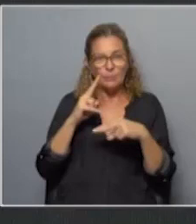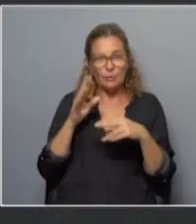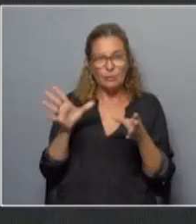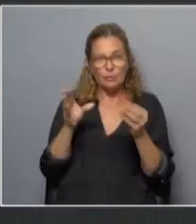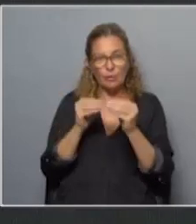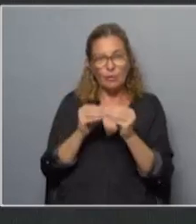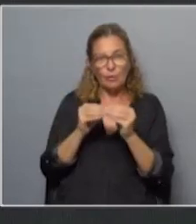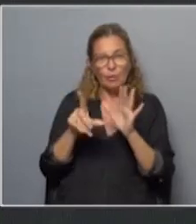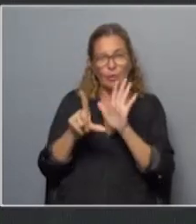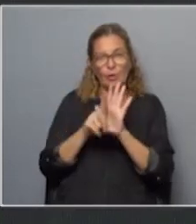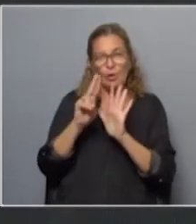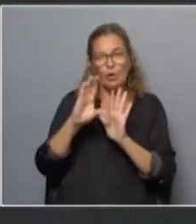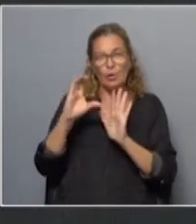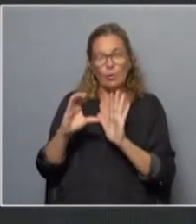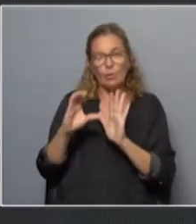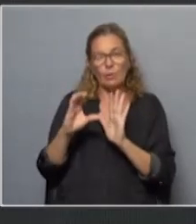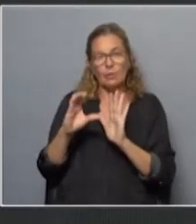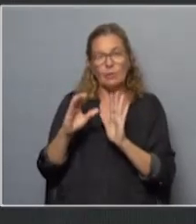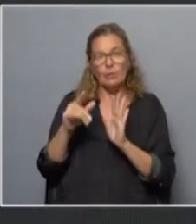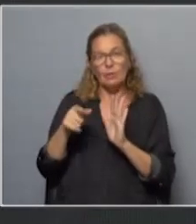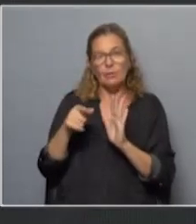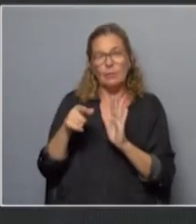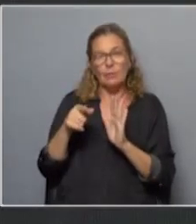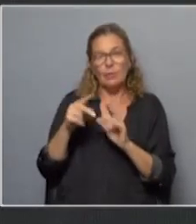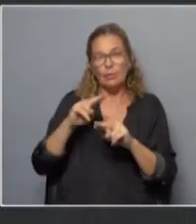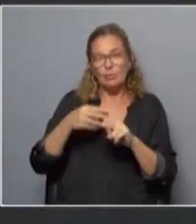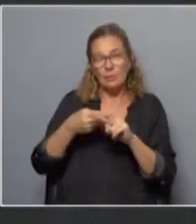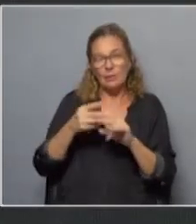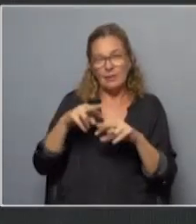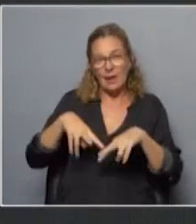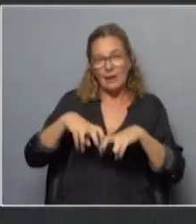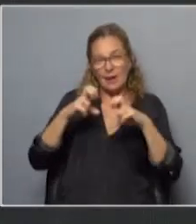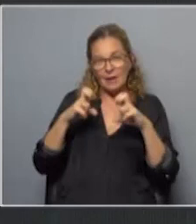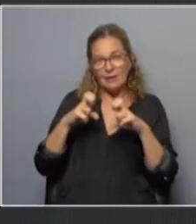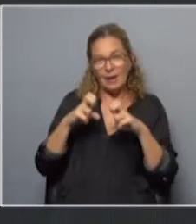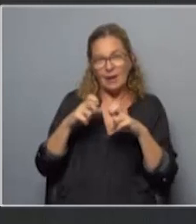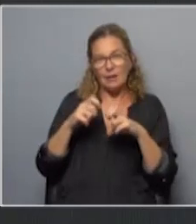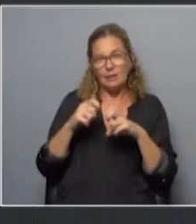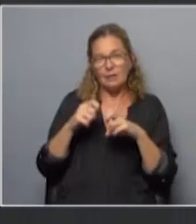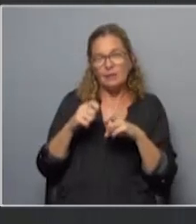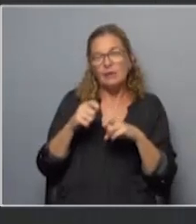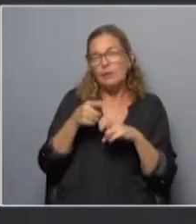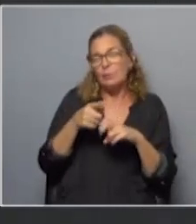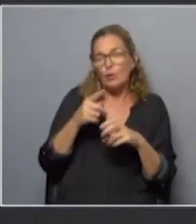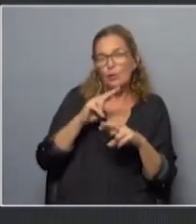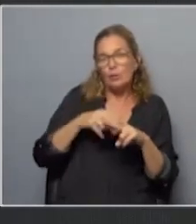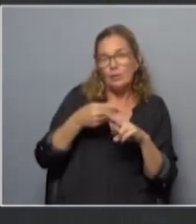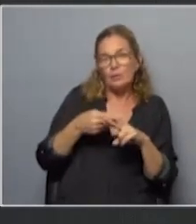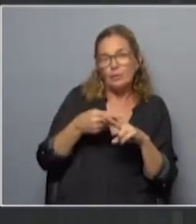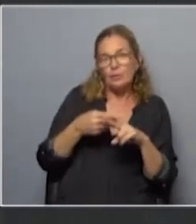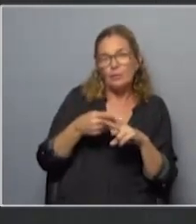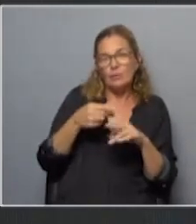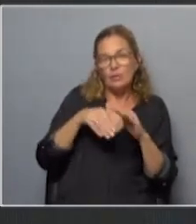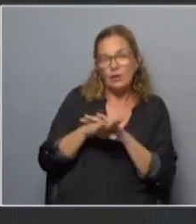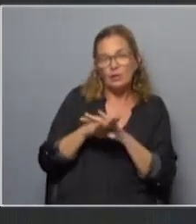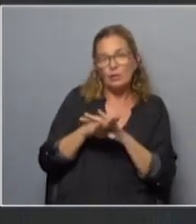contenido relativo a la look a pesar de que el tópico después lo volvimos a analizar no es que el tópico de las notas sea la look en sí sino que tuviera la look